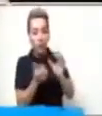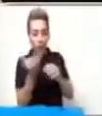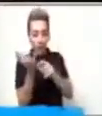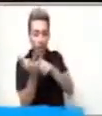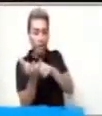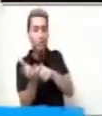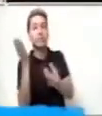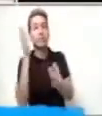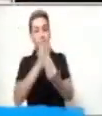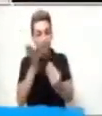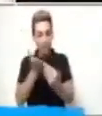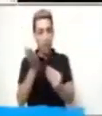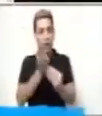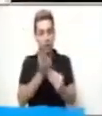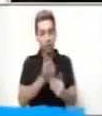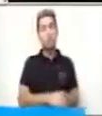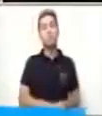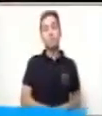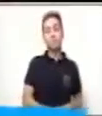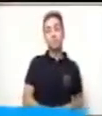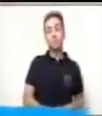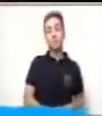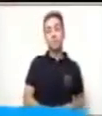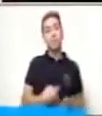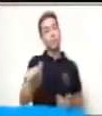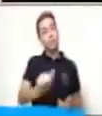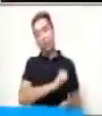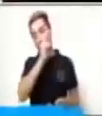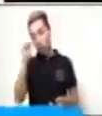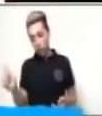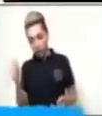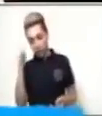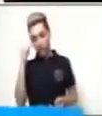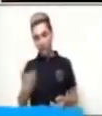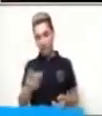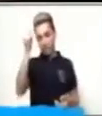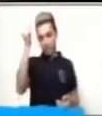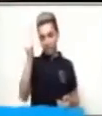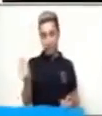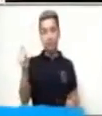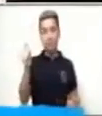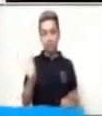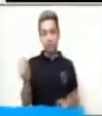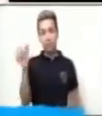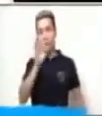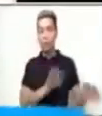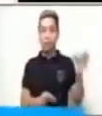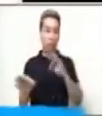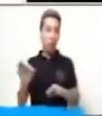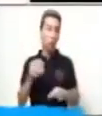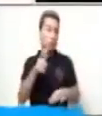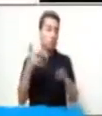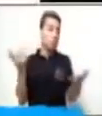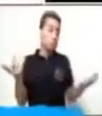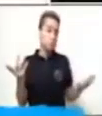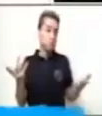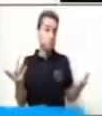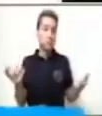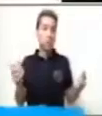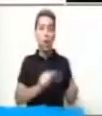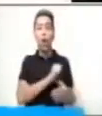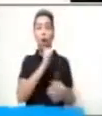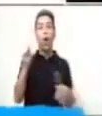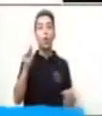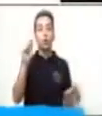bien. Intentemos ahora con otra adivinanza. O quizás, si lo quieres llamar así, con otro